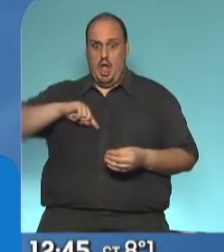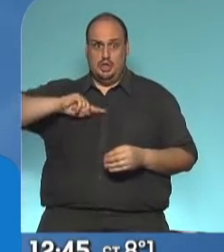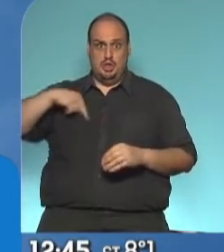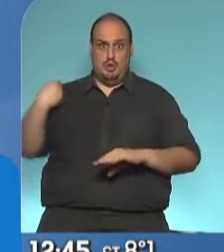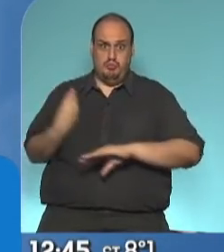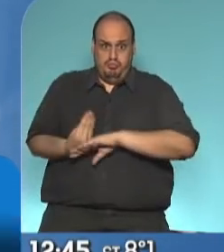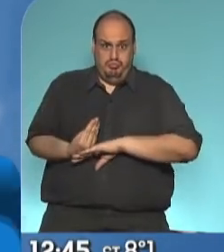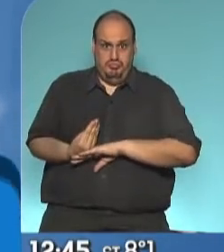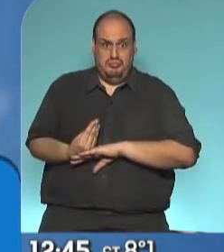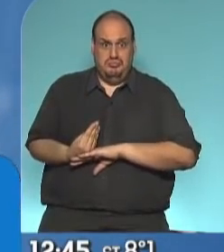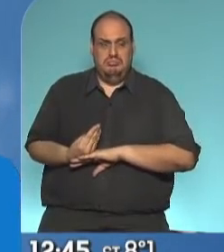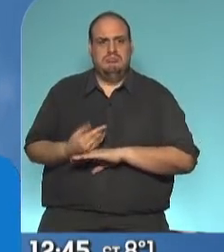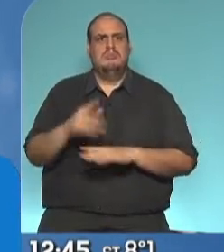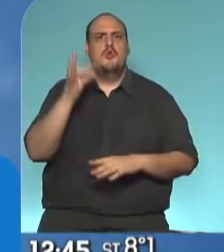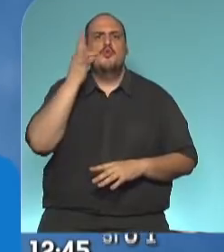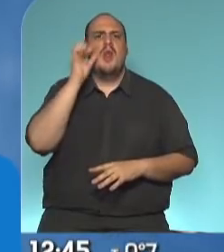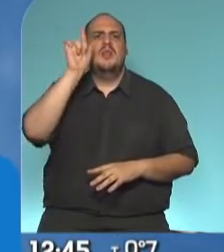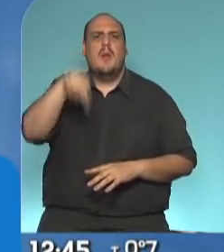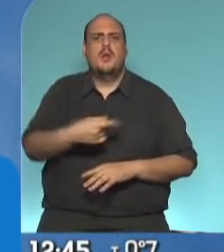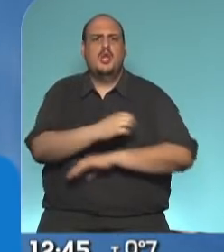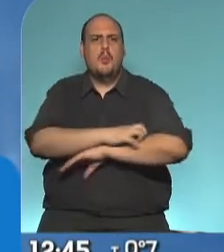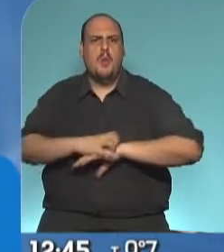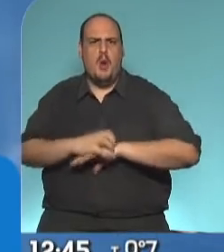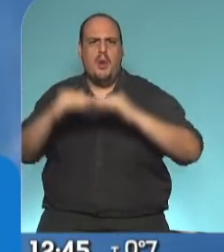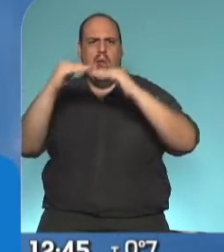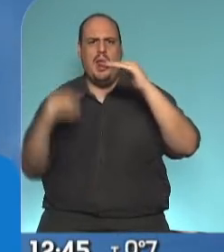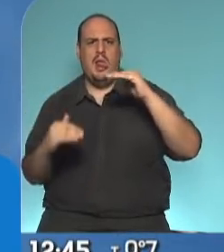llegamos cerca de un 40% de pobreza.